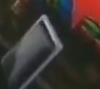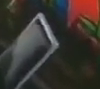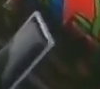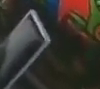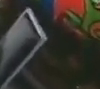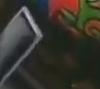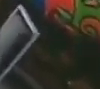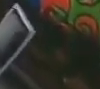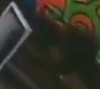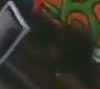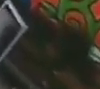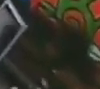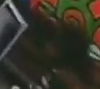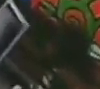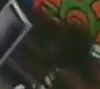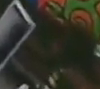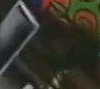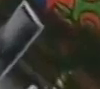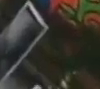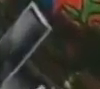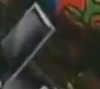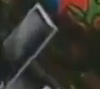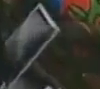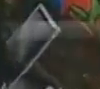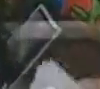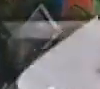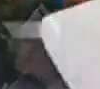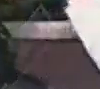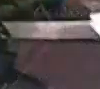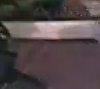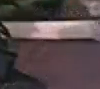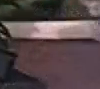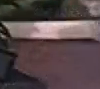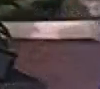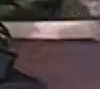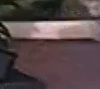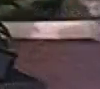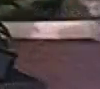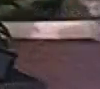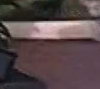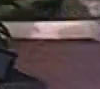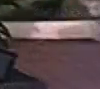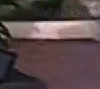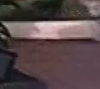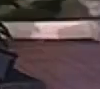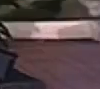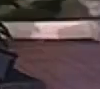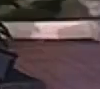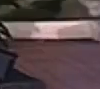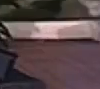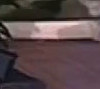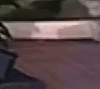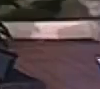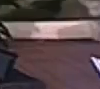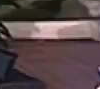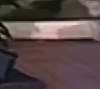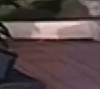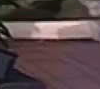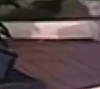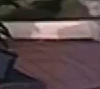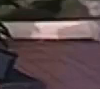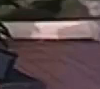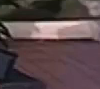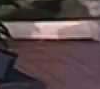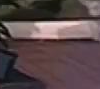Saludo a todas las vecinas y vecinos, a todos los compatriotas y las compatriotas.